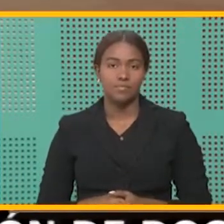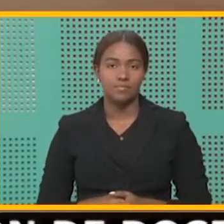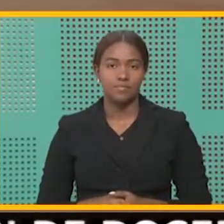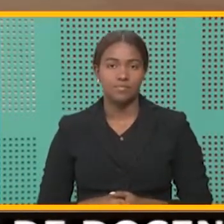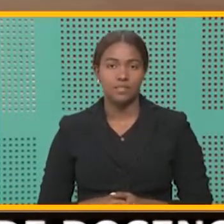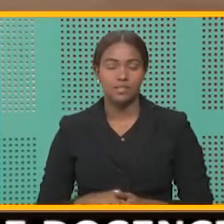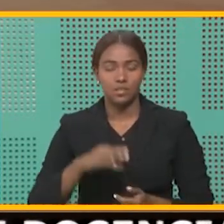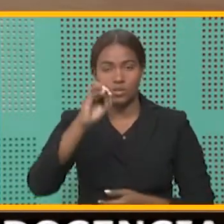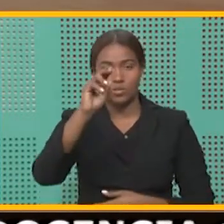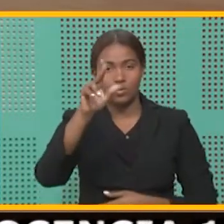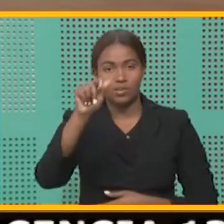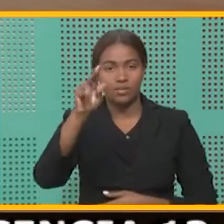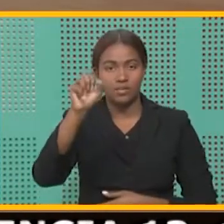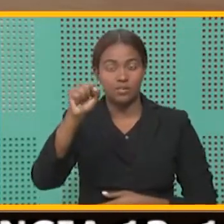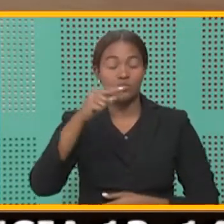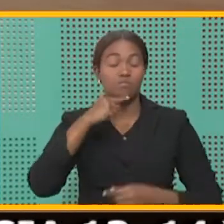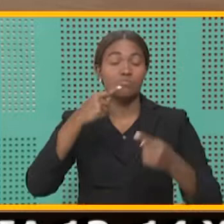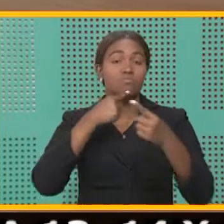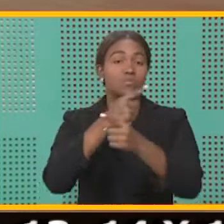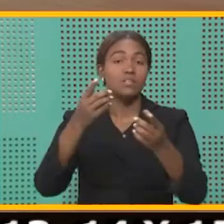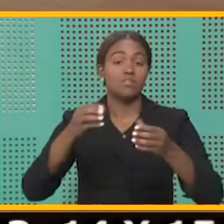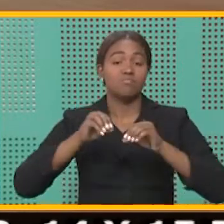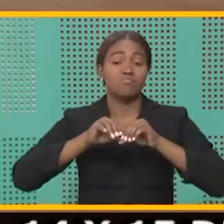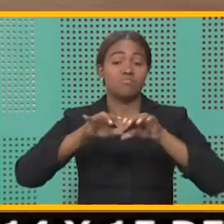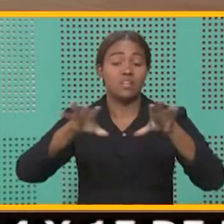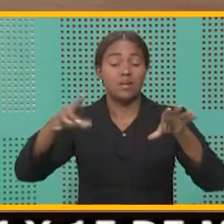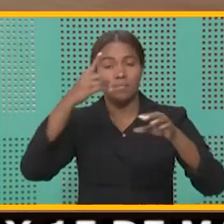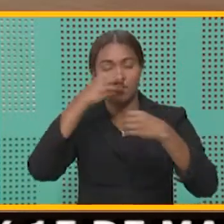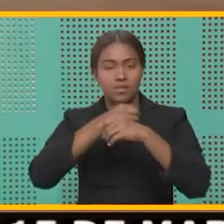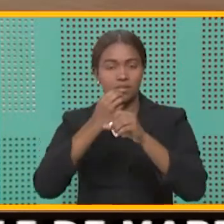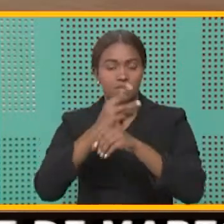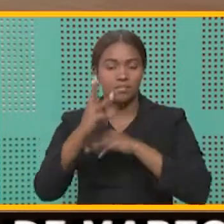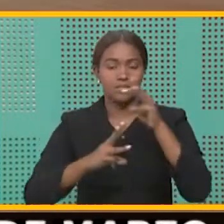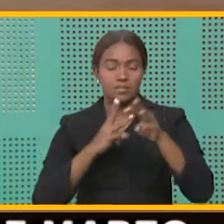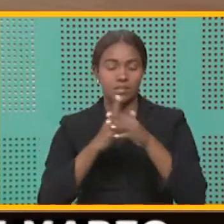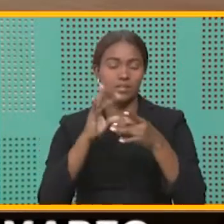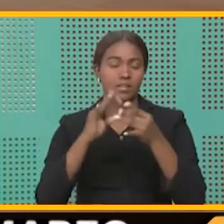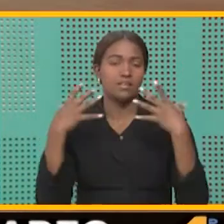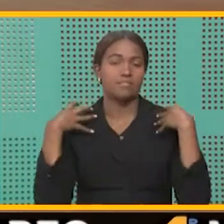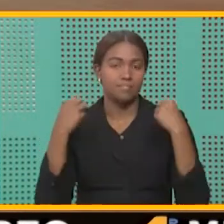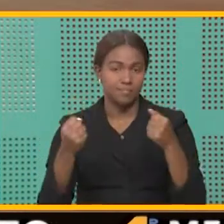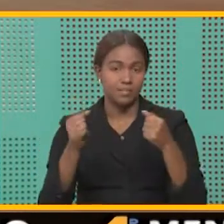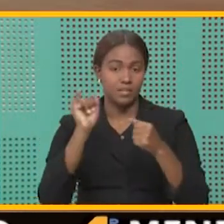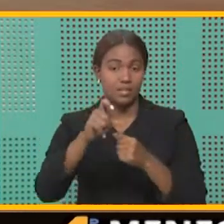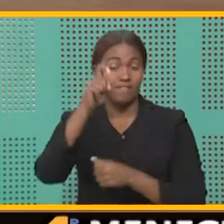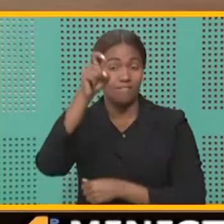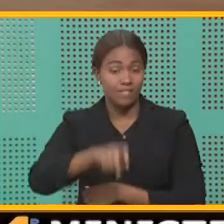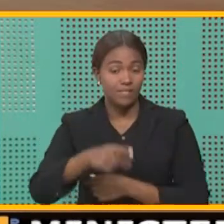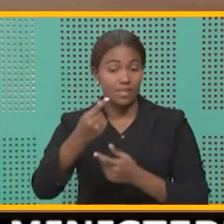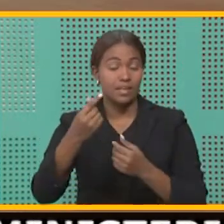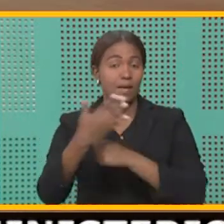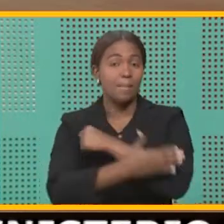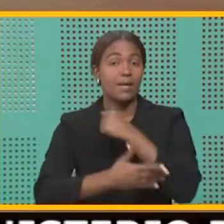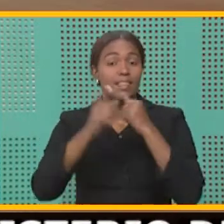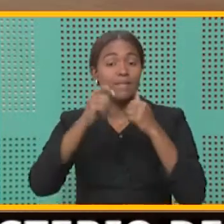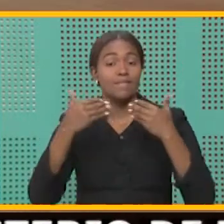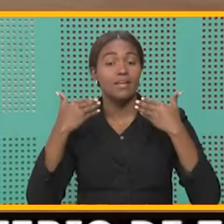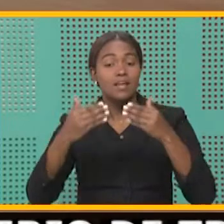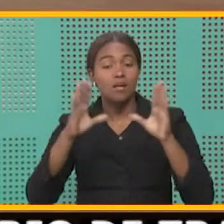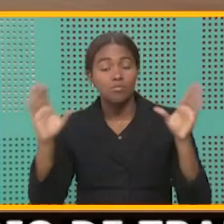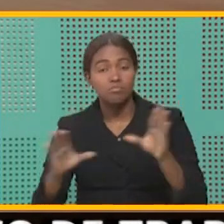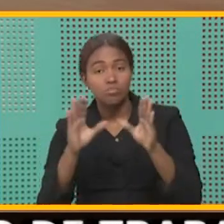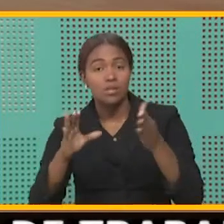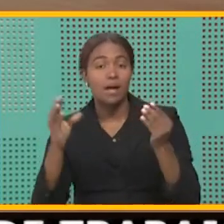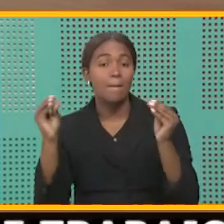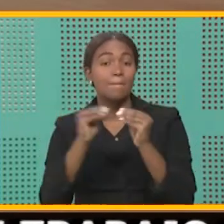El coronavirus fue declarado como pandemia por la Organización Mundial de la Salud, lo que obliga al país a tomar medidas preventivas